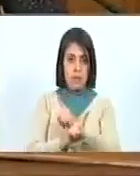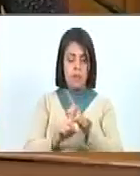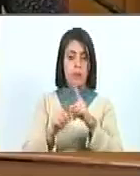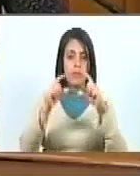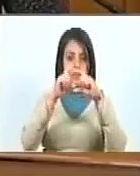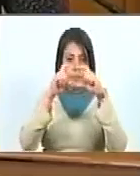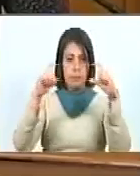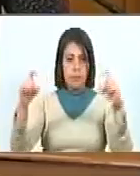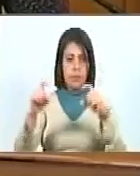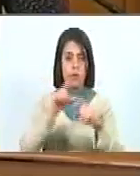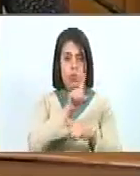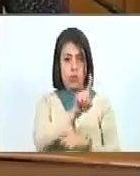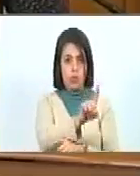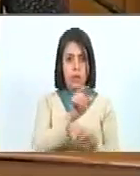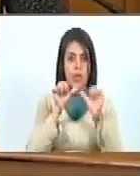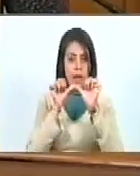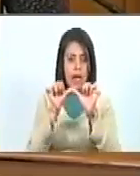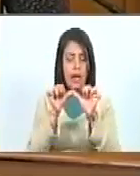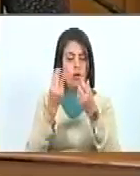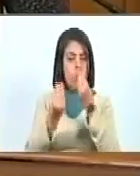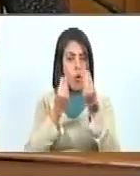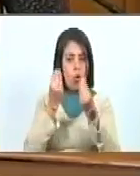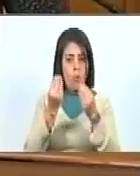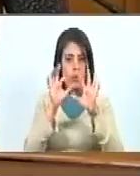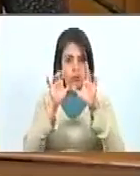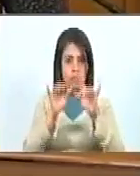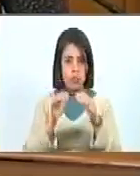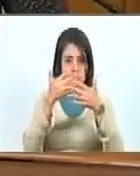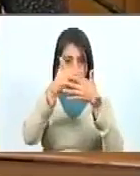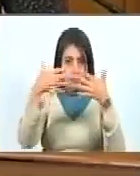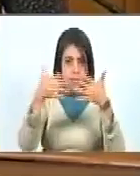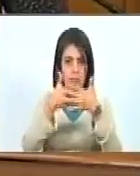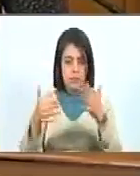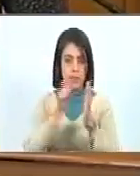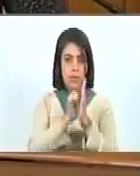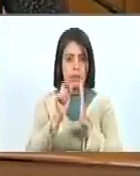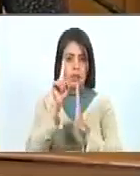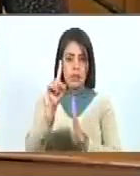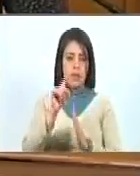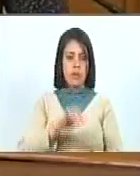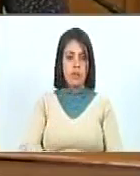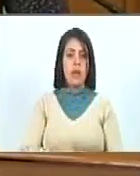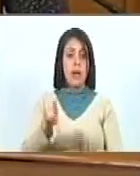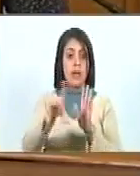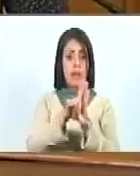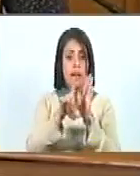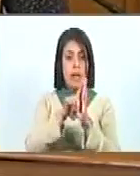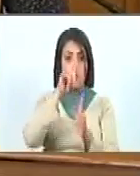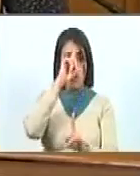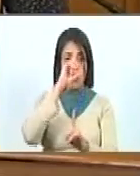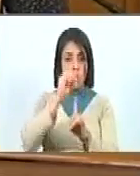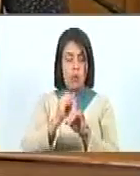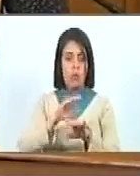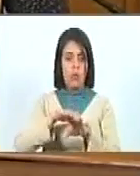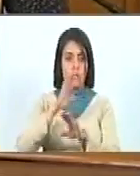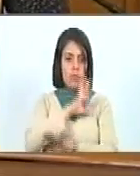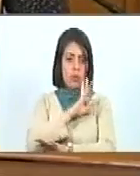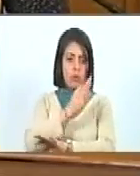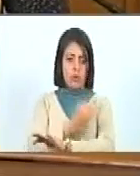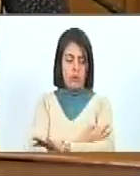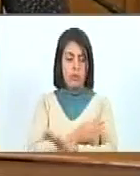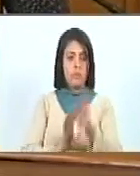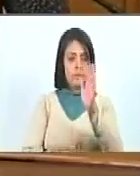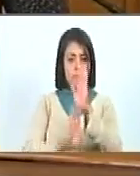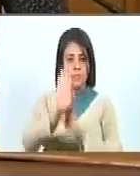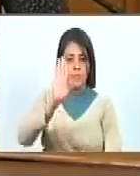contenido del artículo 1, quedando redactado de la siguiente manera. Artículo 1. Esta ley tiene por objeto fortalecer y